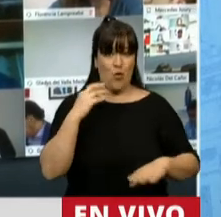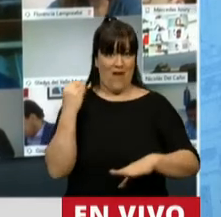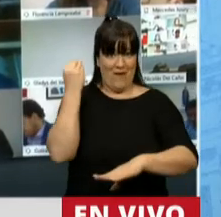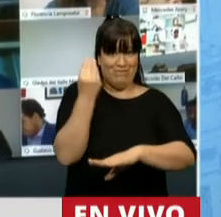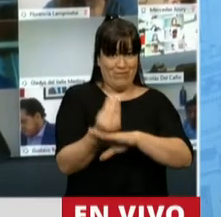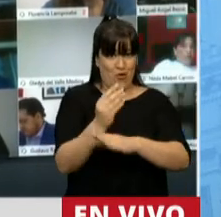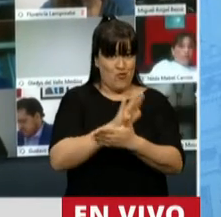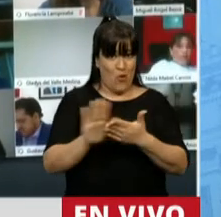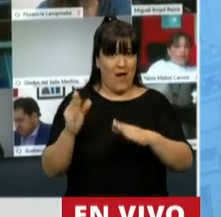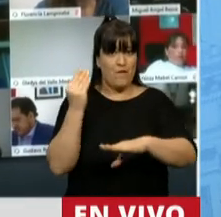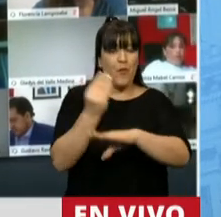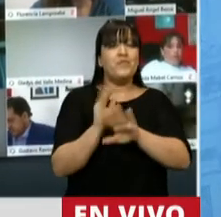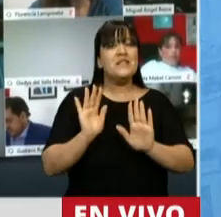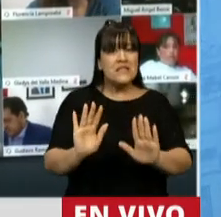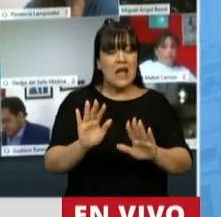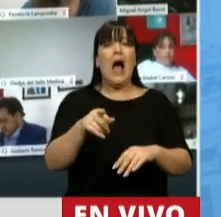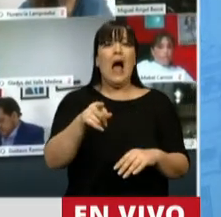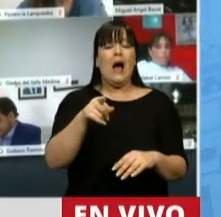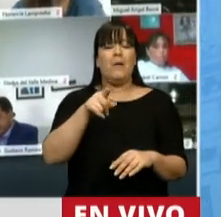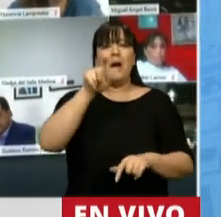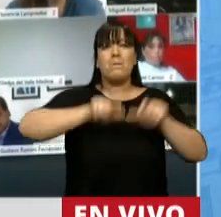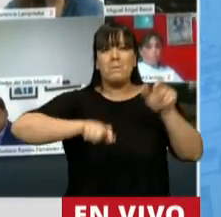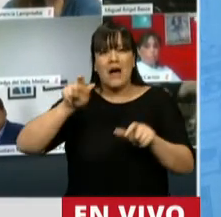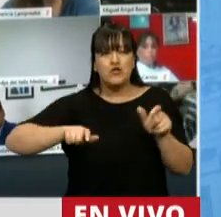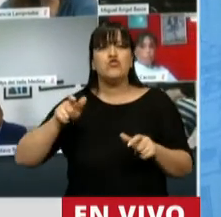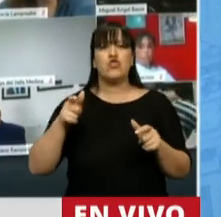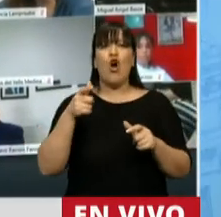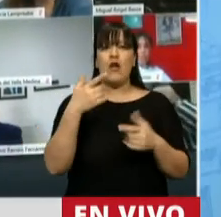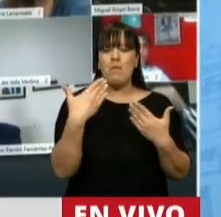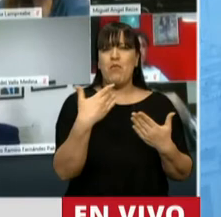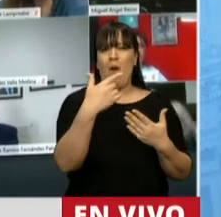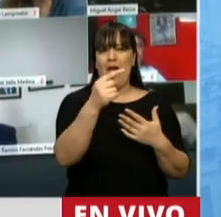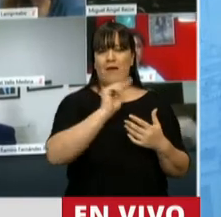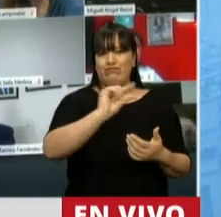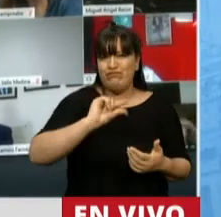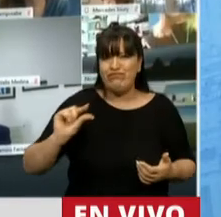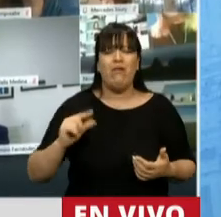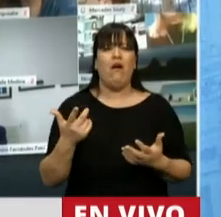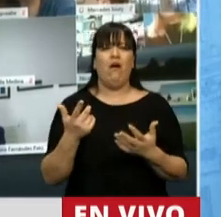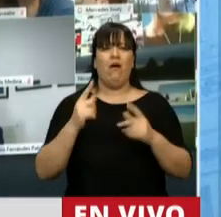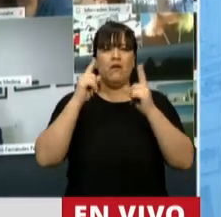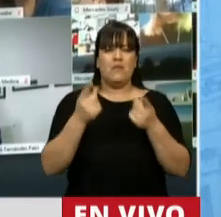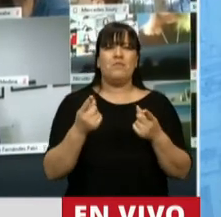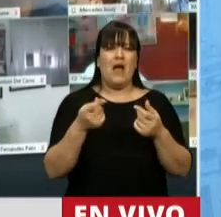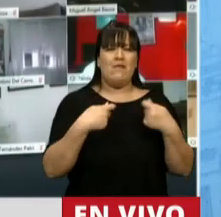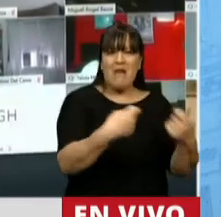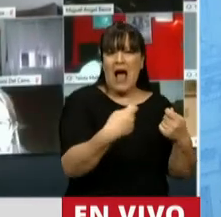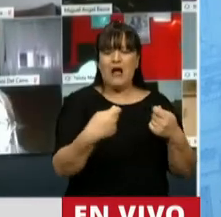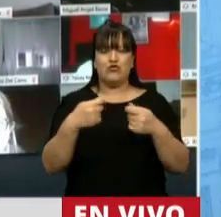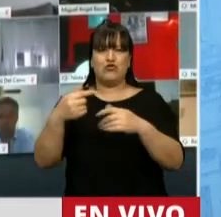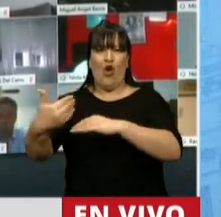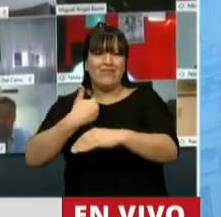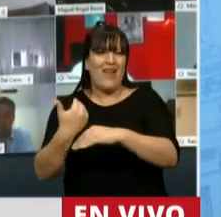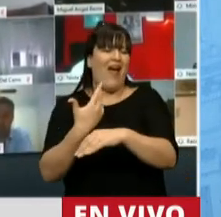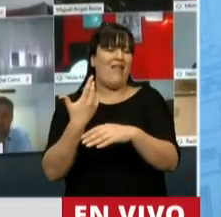teníamos un país con el acceso al crédito vedado, un déficit inercial elevadísimo, desocupación